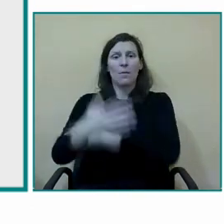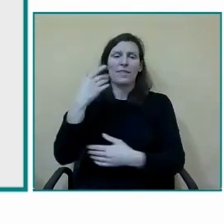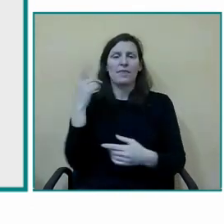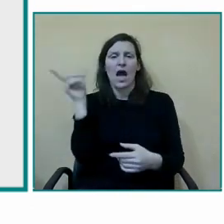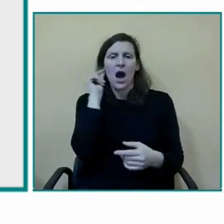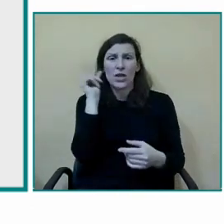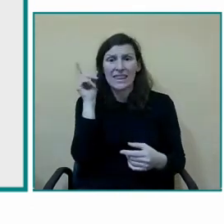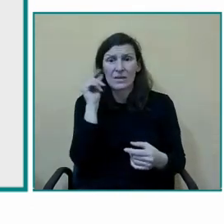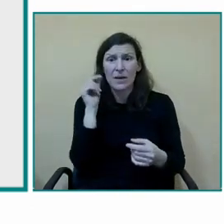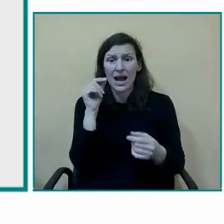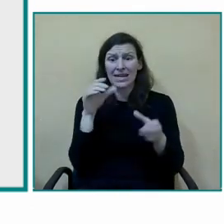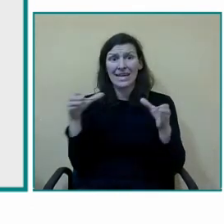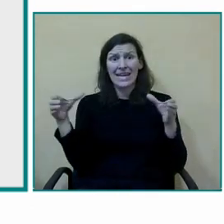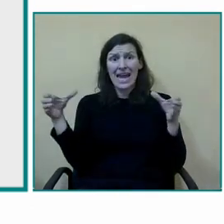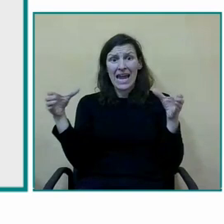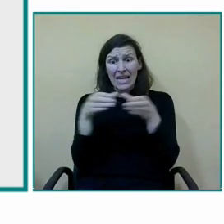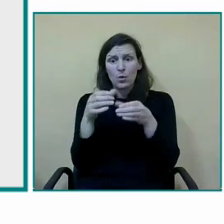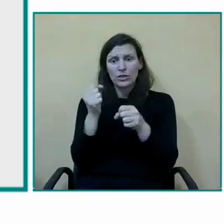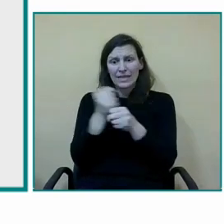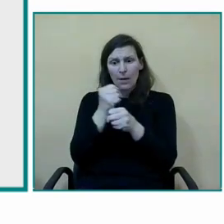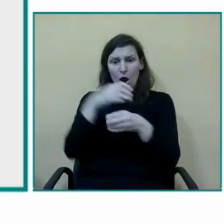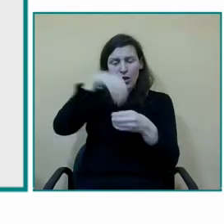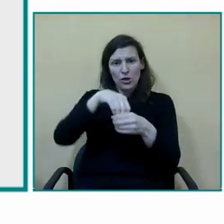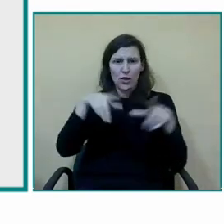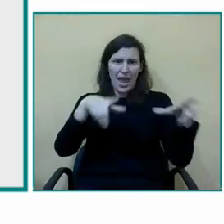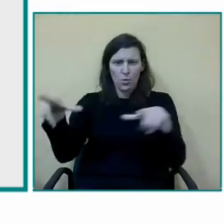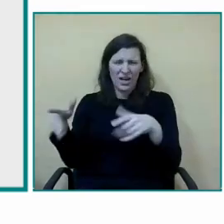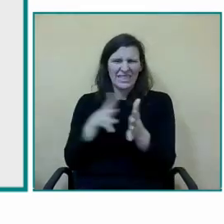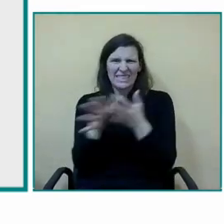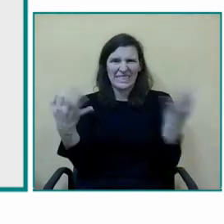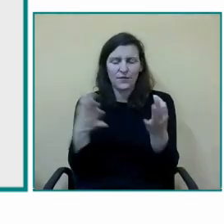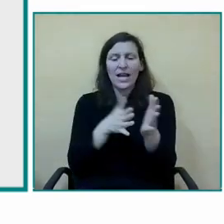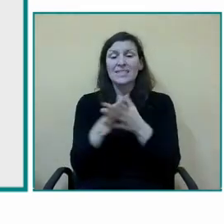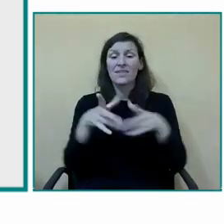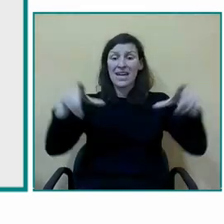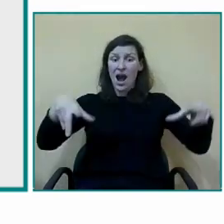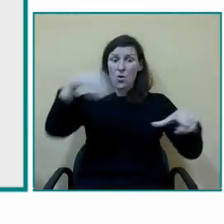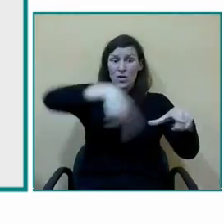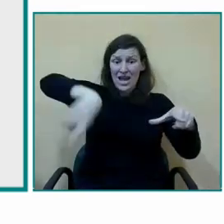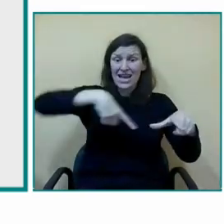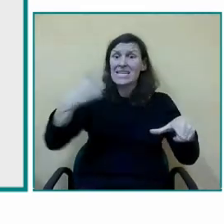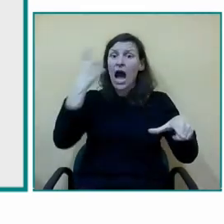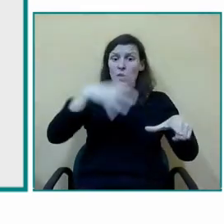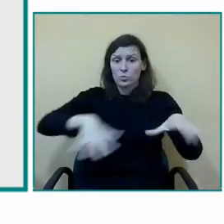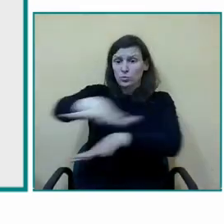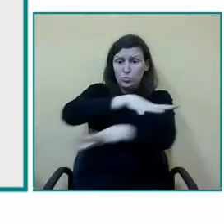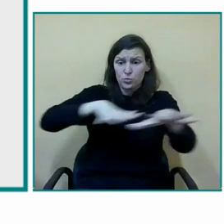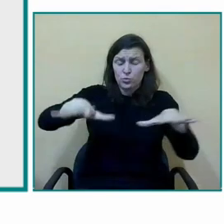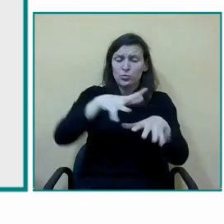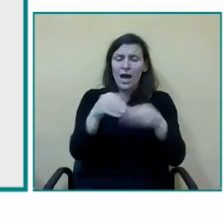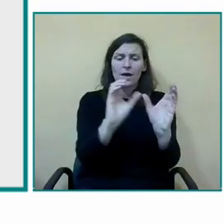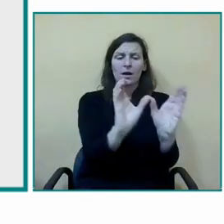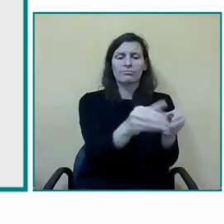en los que vamos a asegurar la presencia de uno o dos dentro del mismo equipo esto nos va a proporcionar que haya mucha